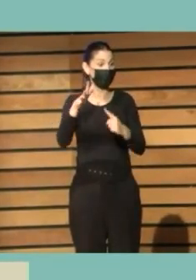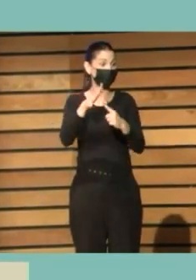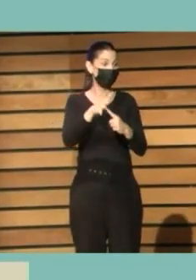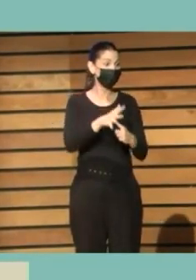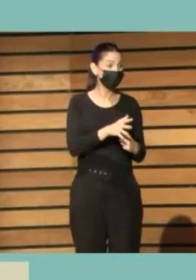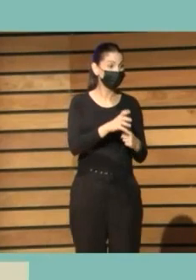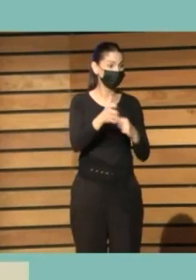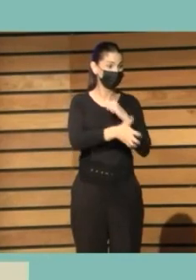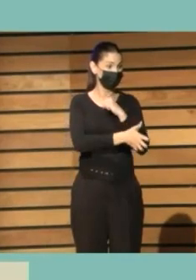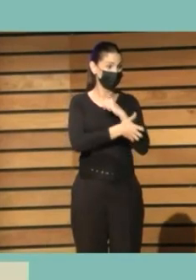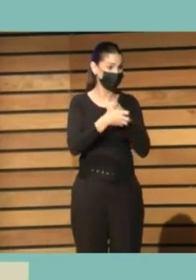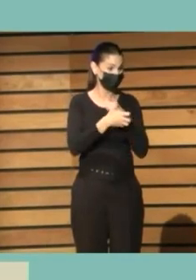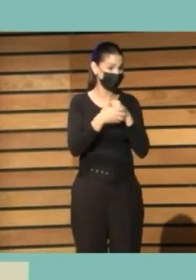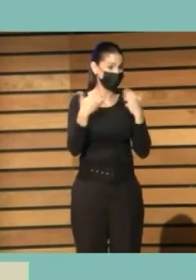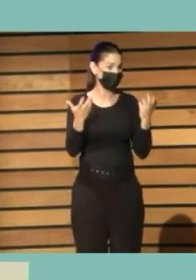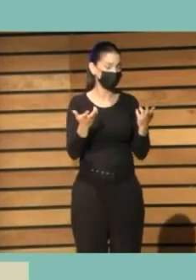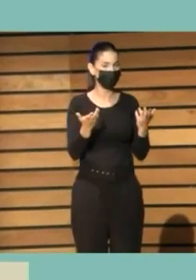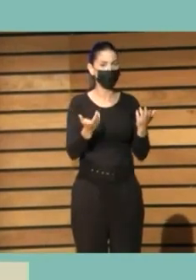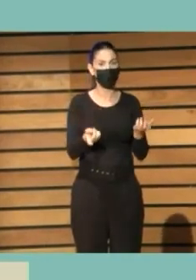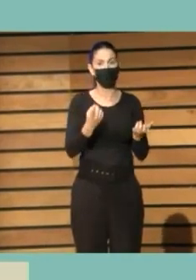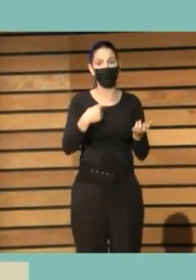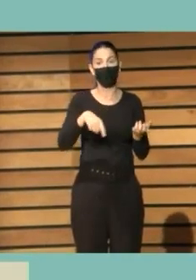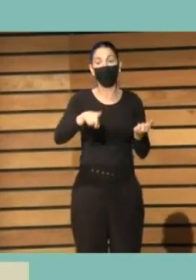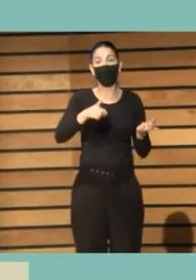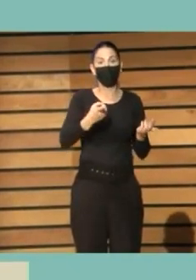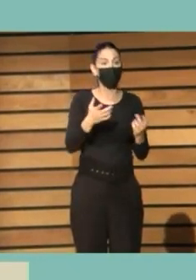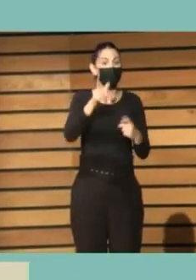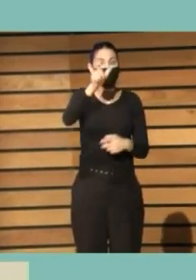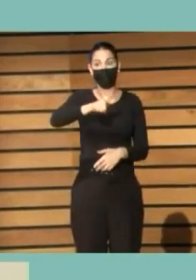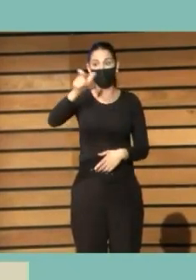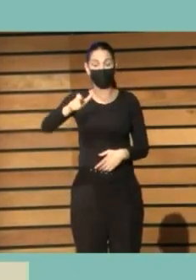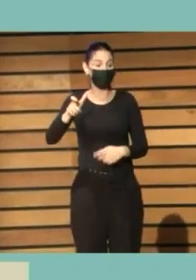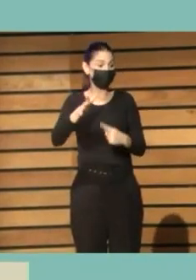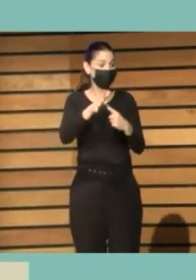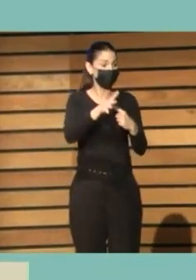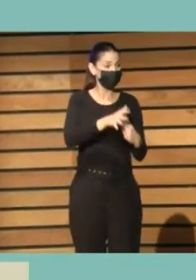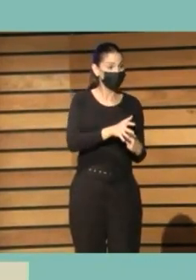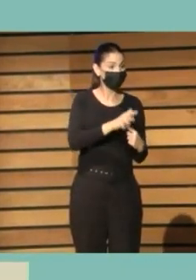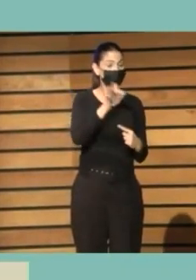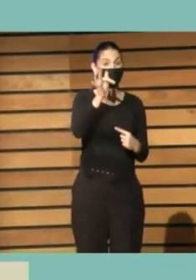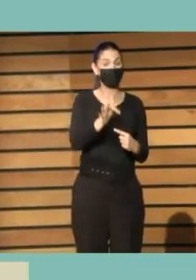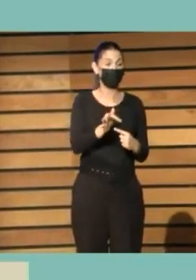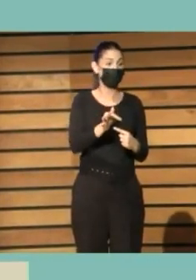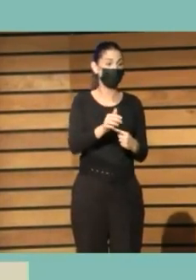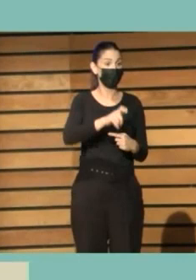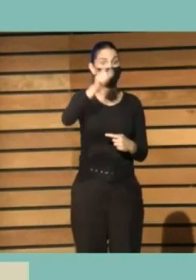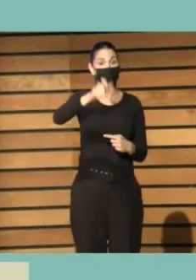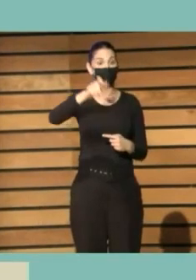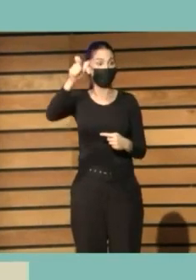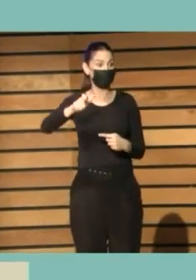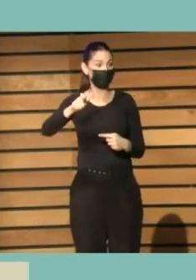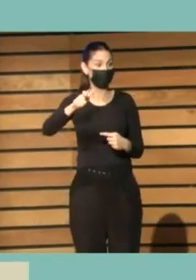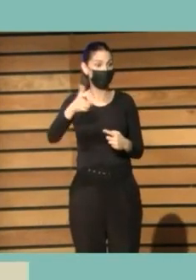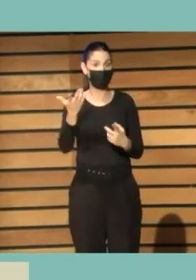una coincidencia grande entre personas en exclusión social y personas también en exclusión digital.